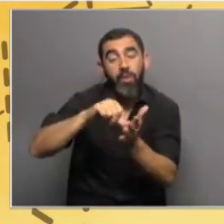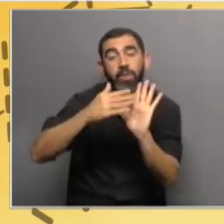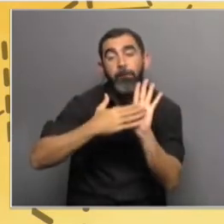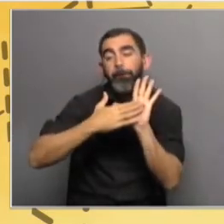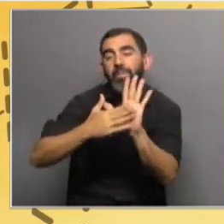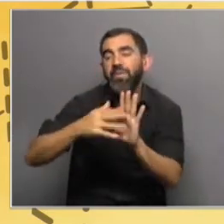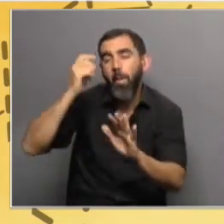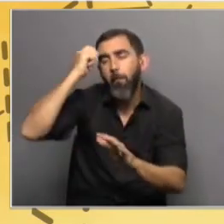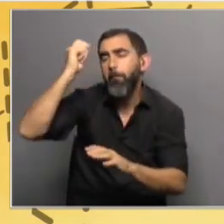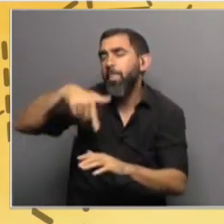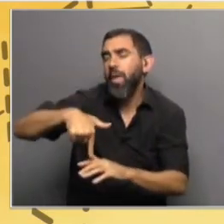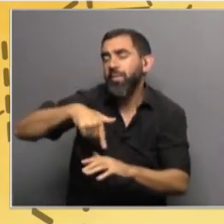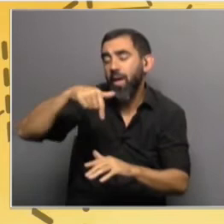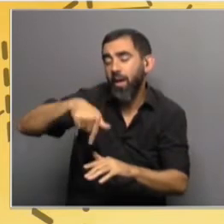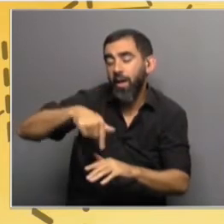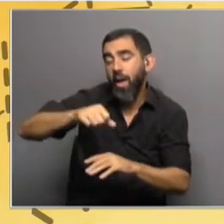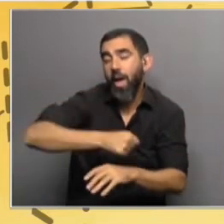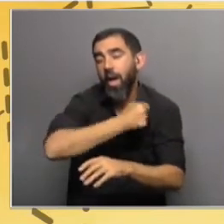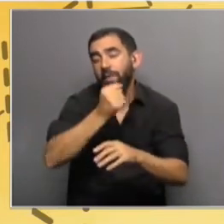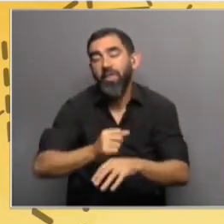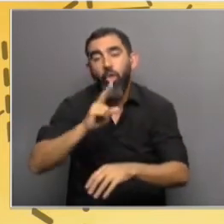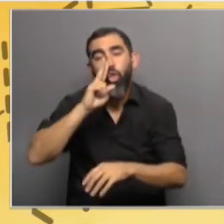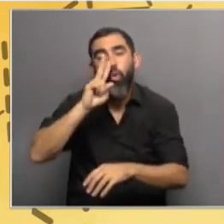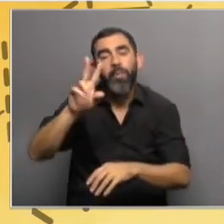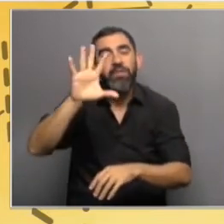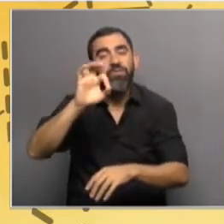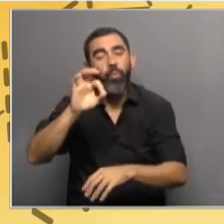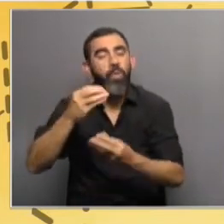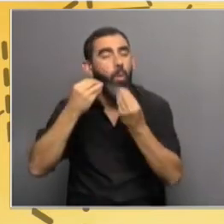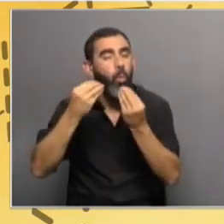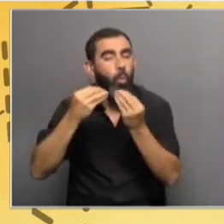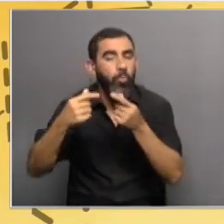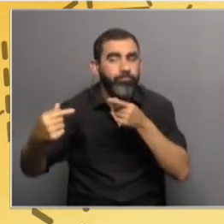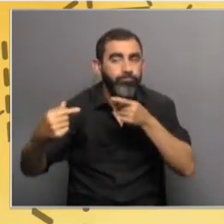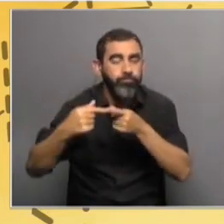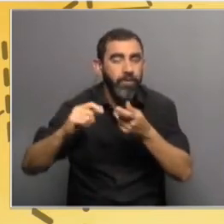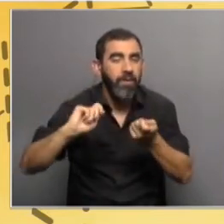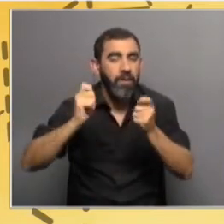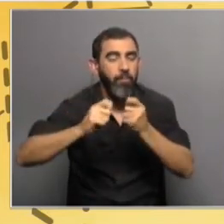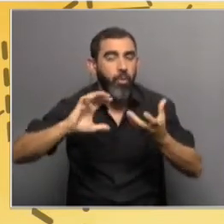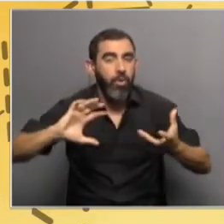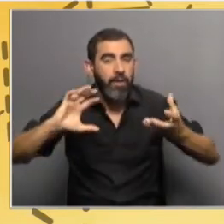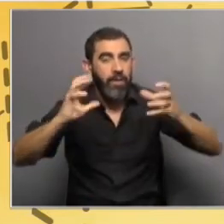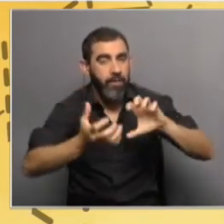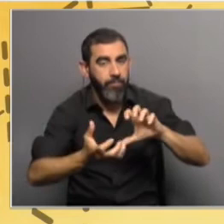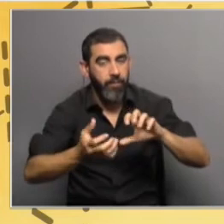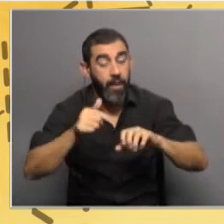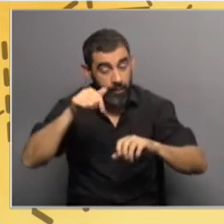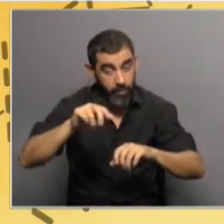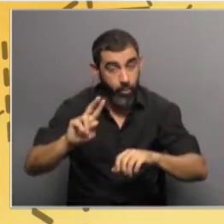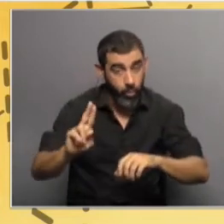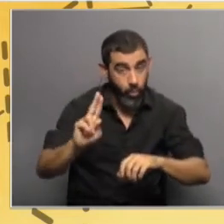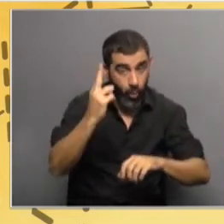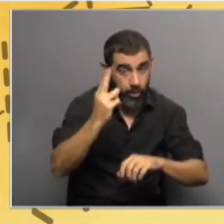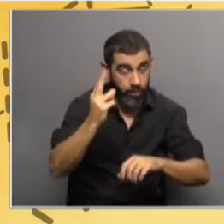sus estrategias de acá al 2050, sobre cómo van a enfrentar el cambio climático. Y ahí Uruguay